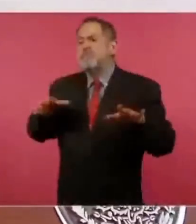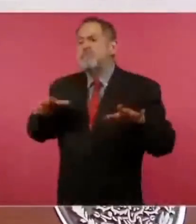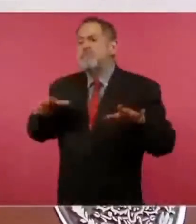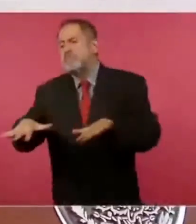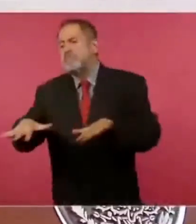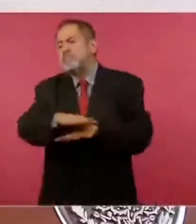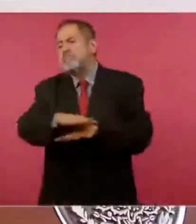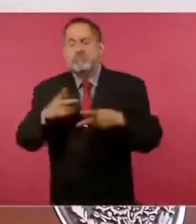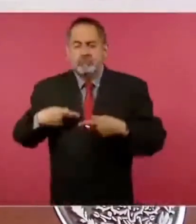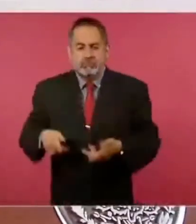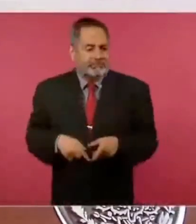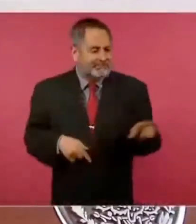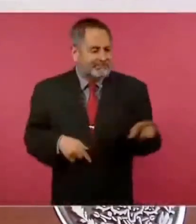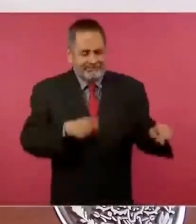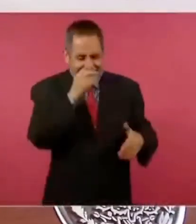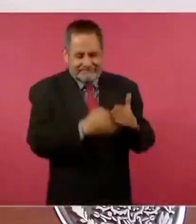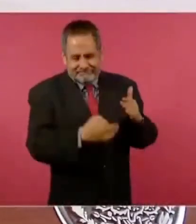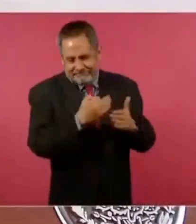que a veces les falta.